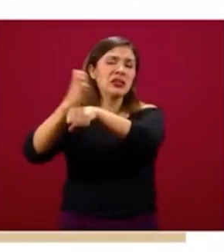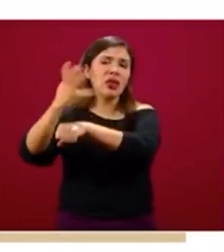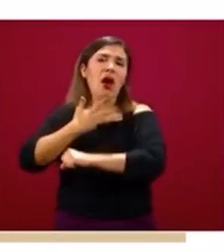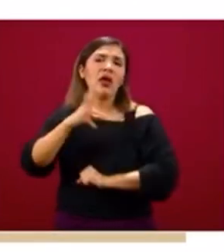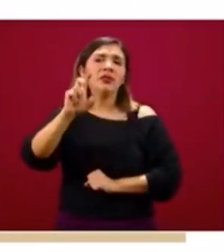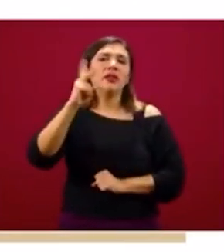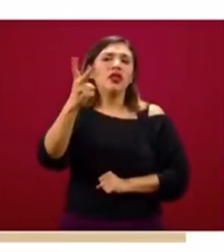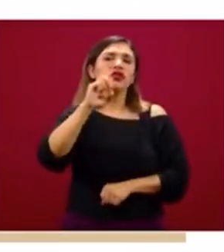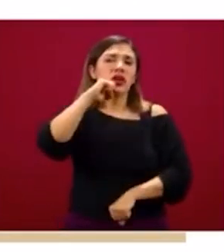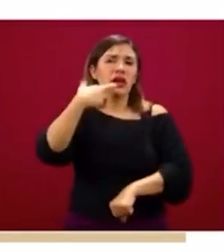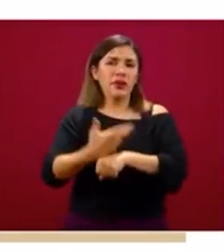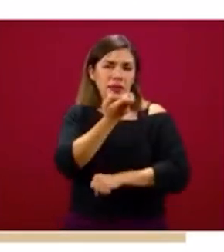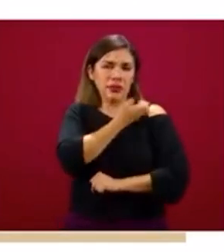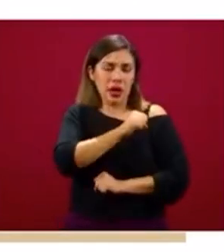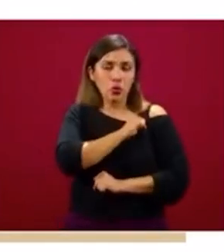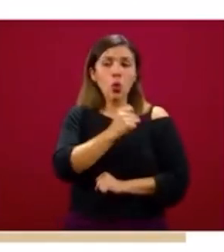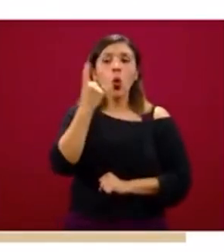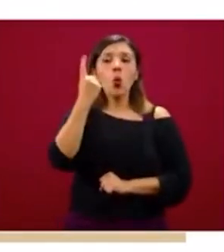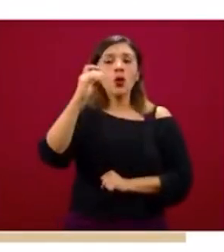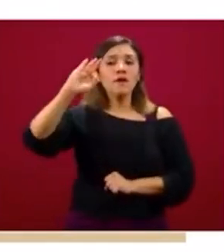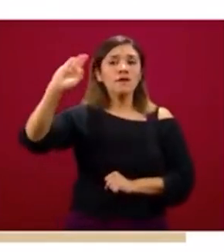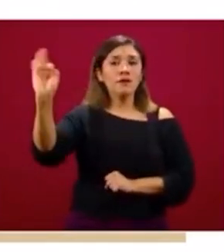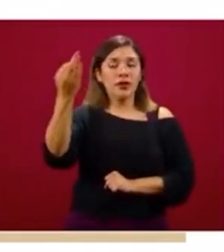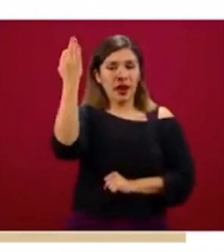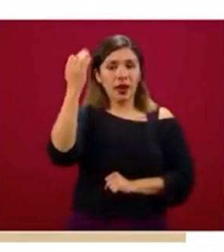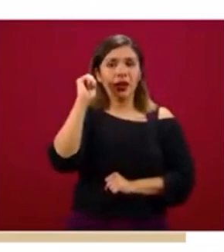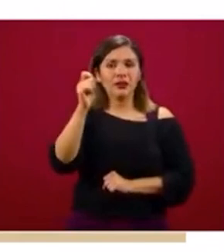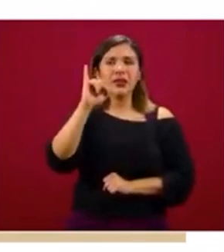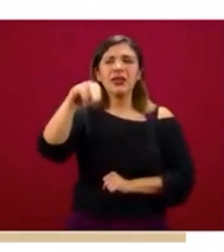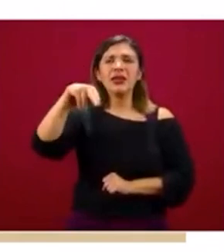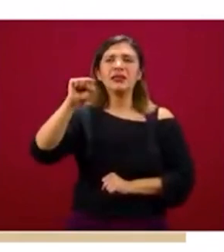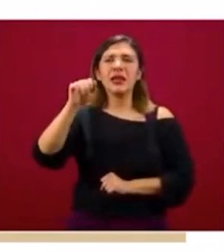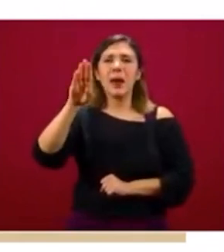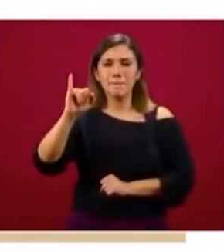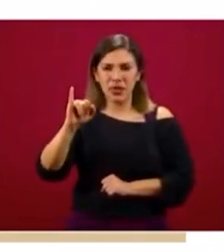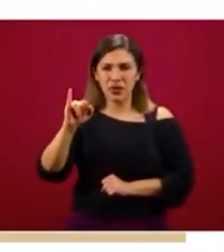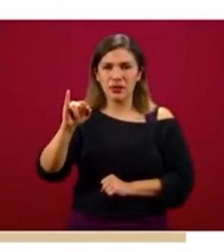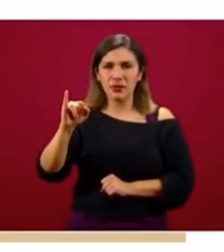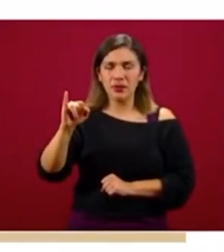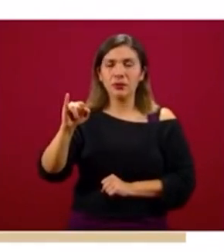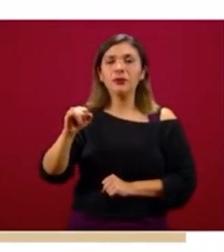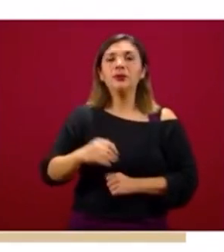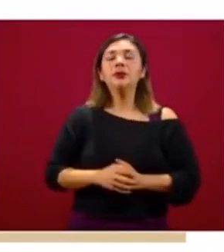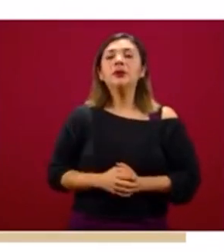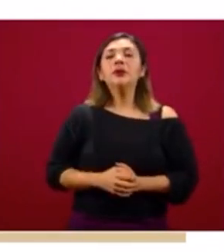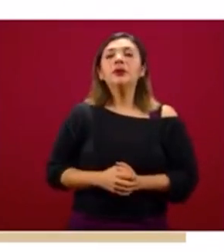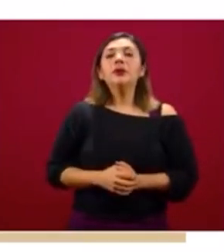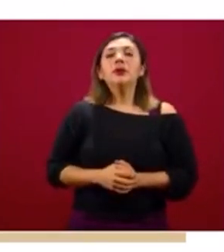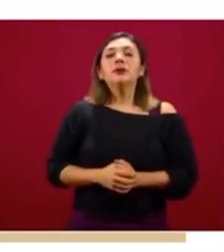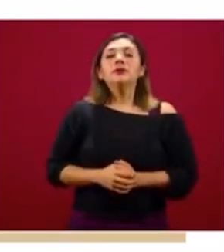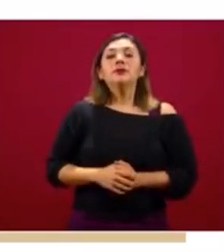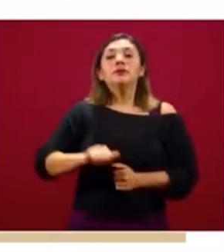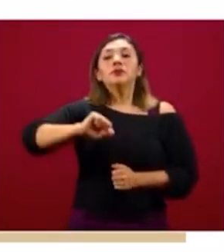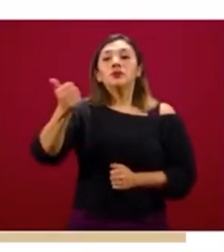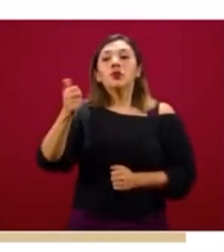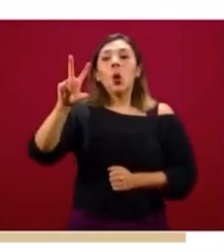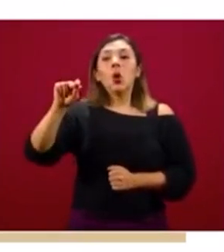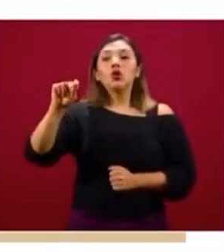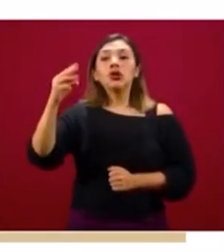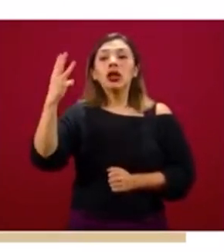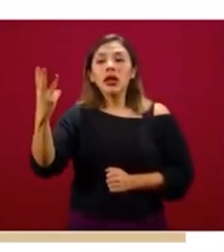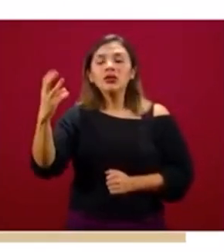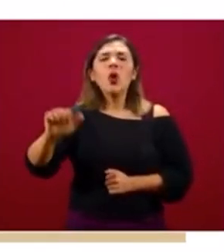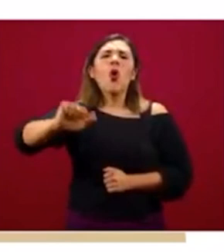estatales y una federal que son los Institutos Nacionales de Salud y Hospitales de Alta Especialidad y 83